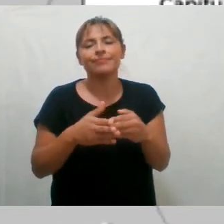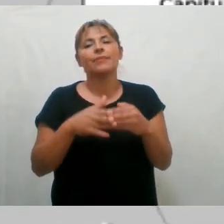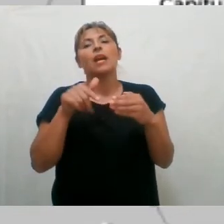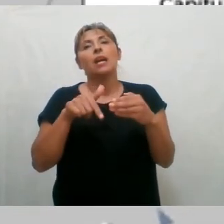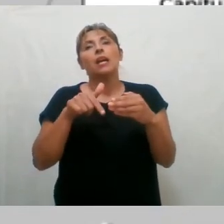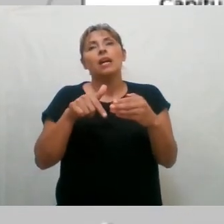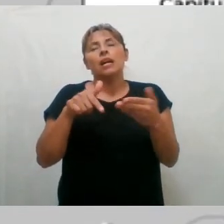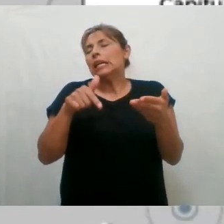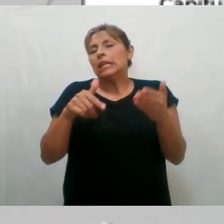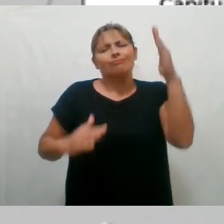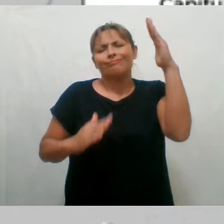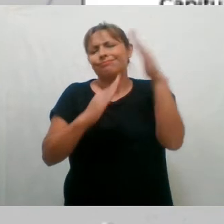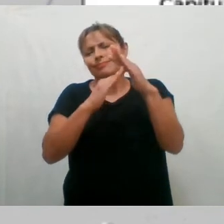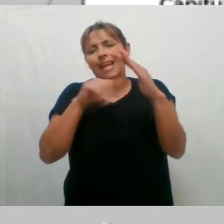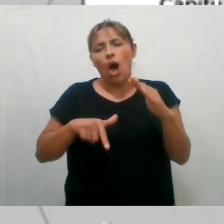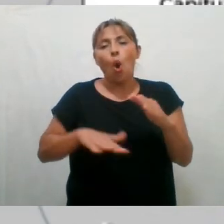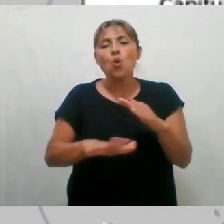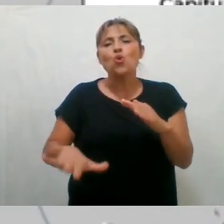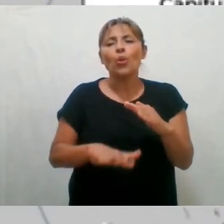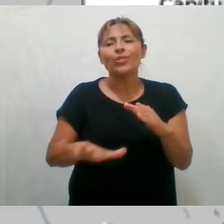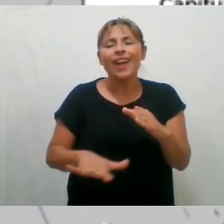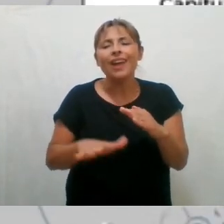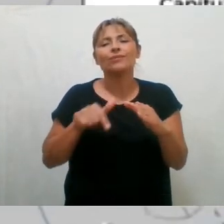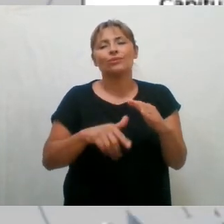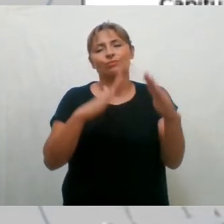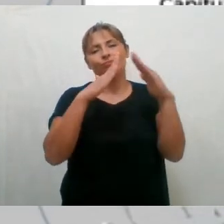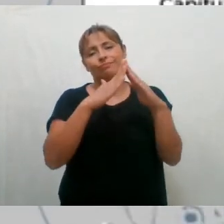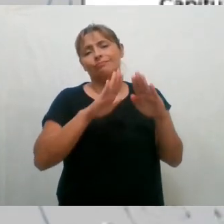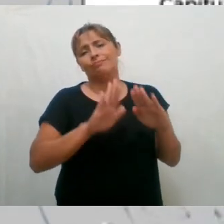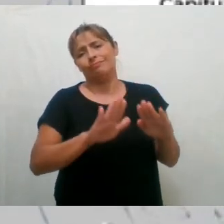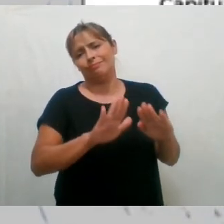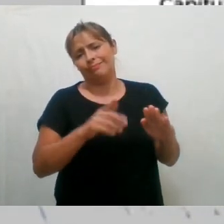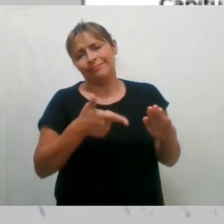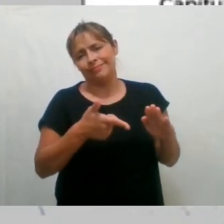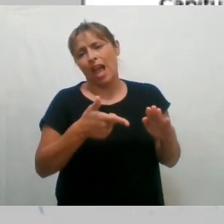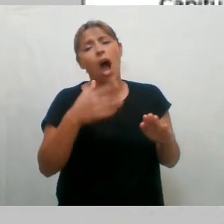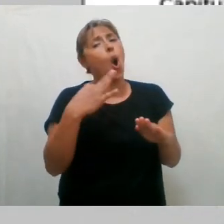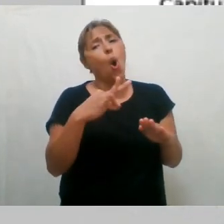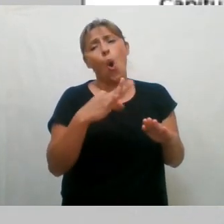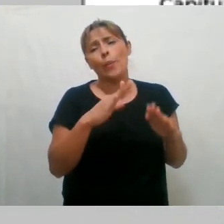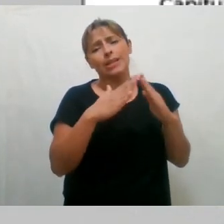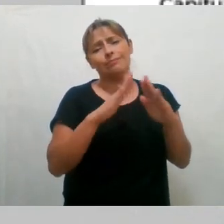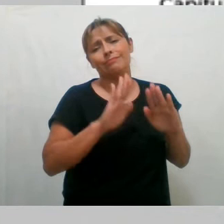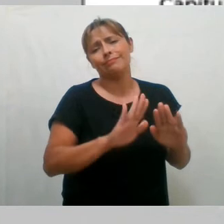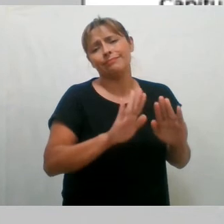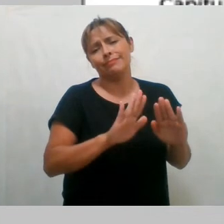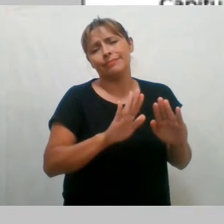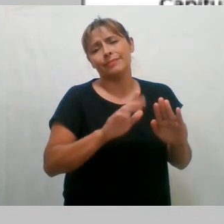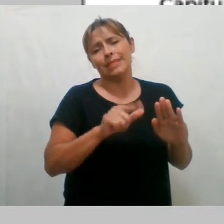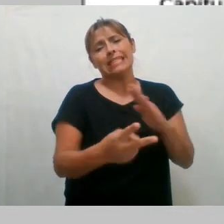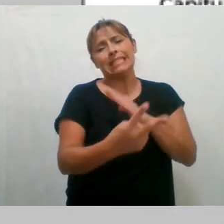esta cuarentena, de este aislamiento, que es obligatorio, que es preventivo. Bueno,